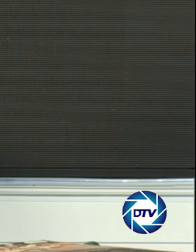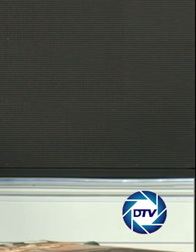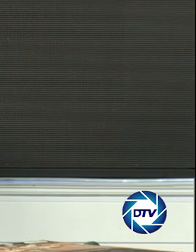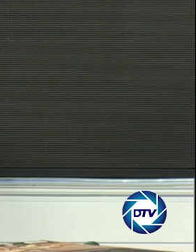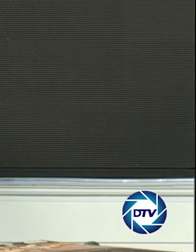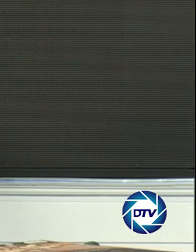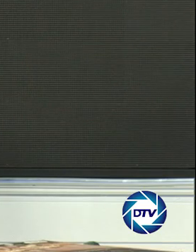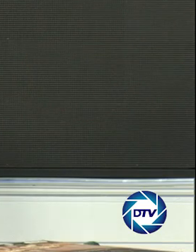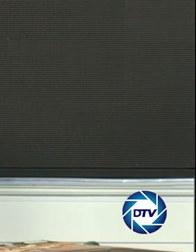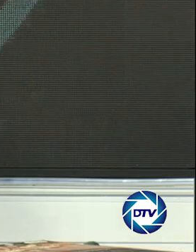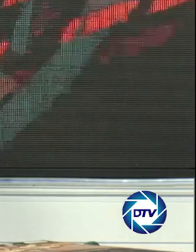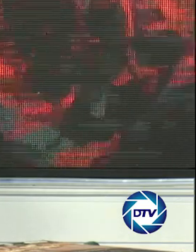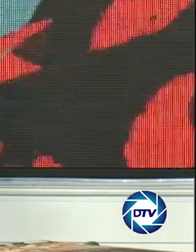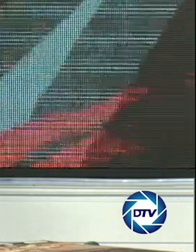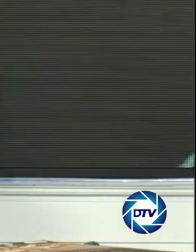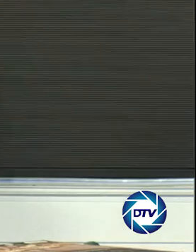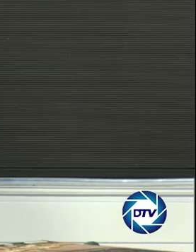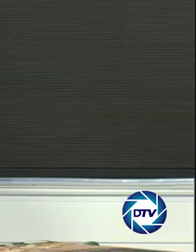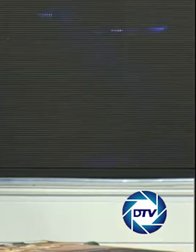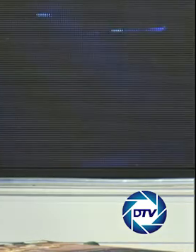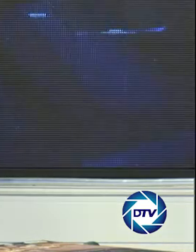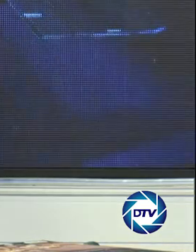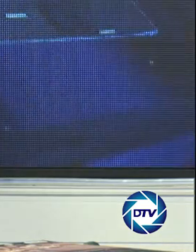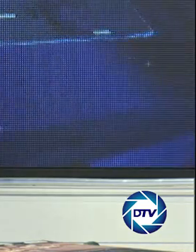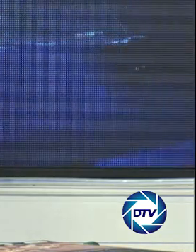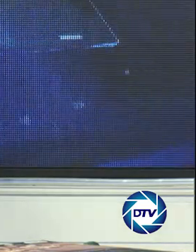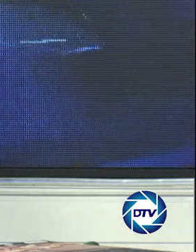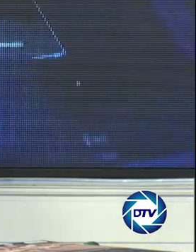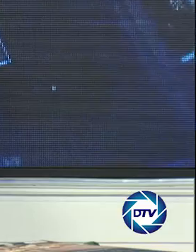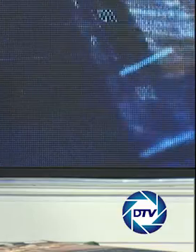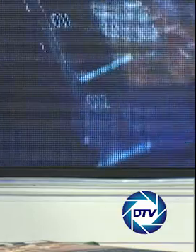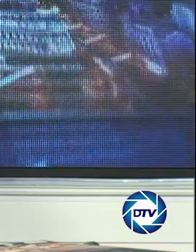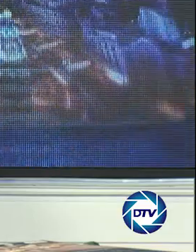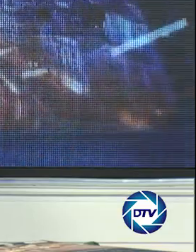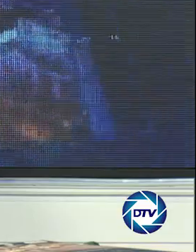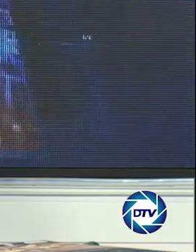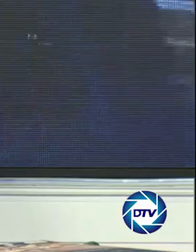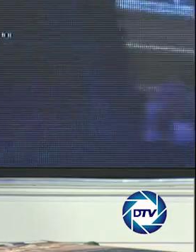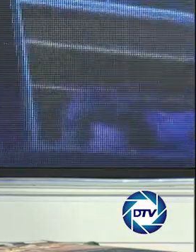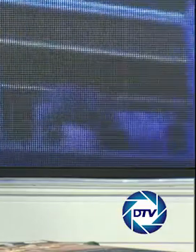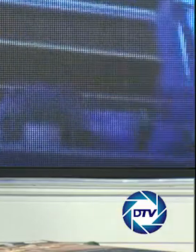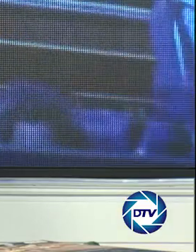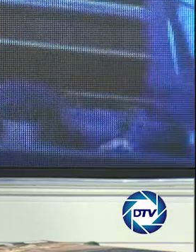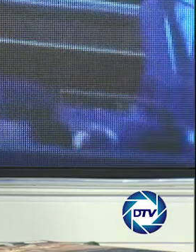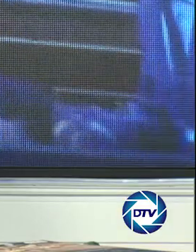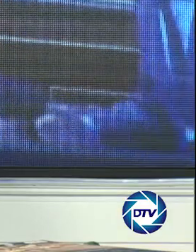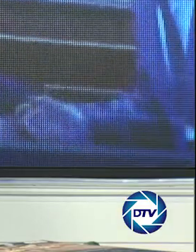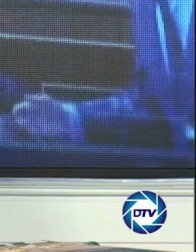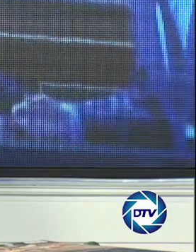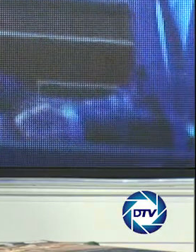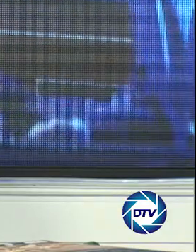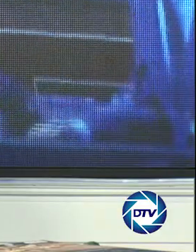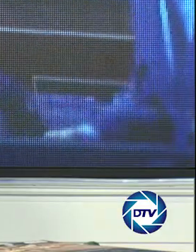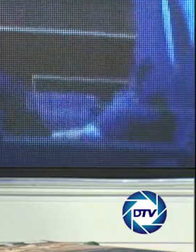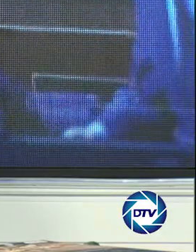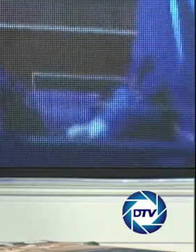Con Sebastián Martínez Zarraté, el experiodista especializado en geoestrategia e inteligencia internacional. Sebastián, ¿qué tal? Muy buenas noches.